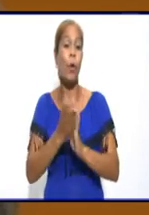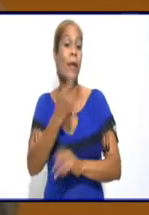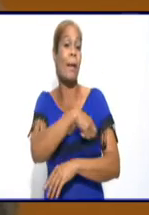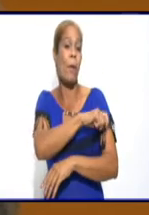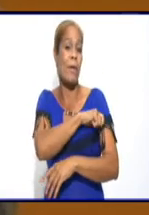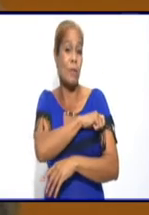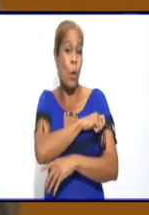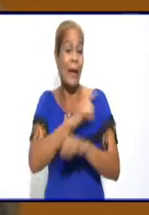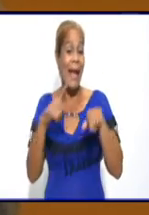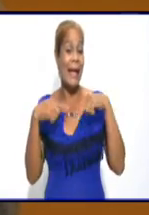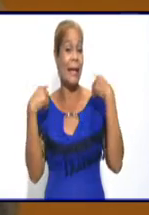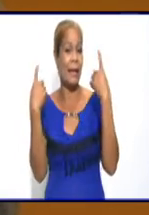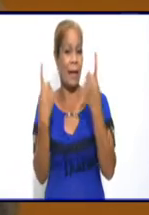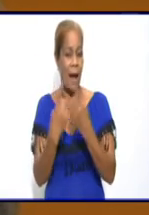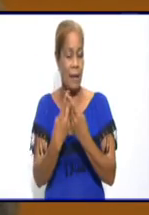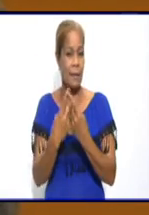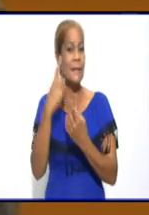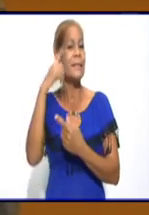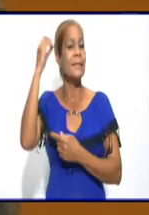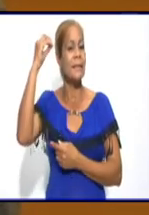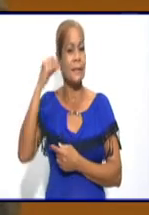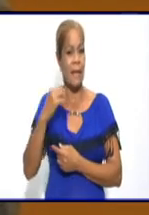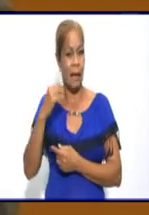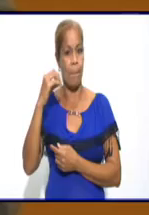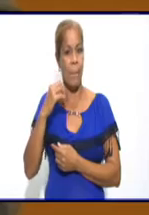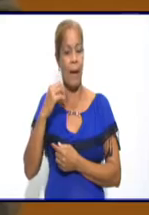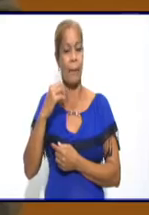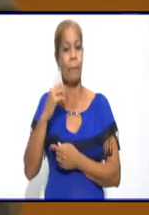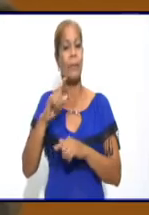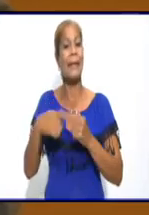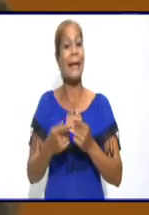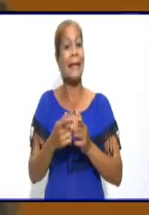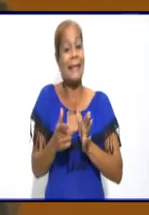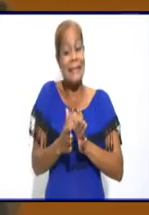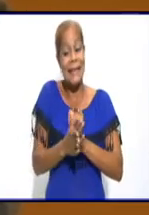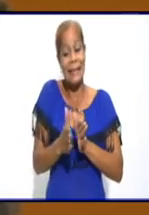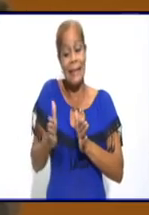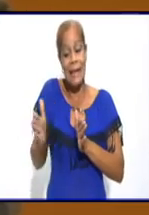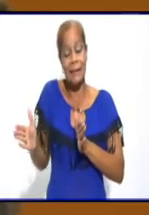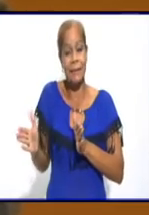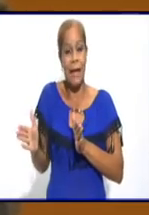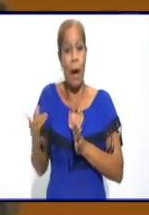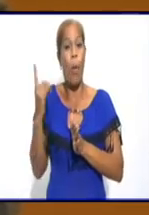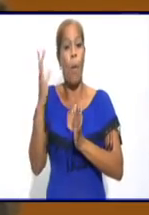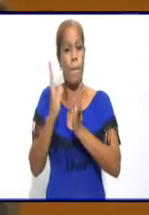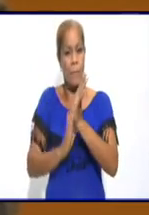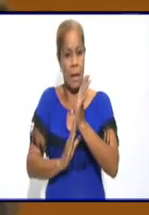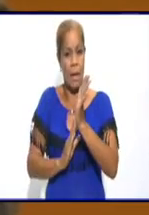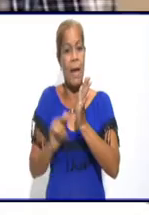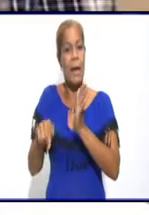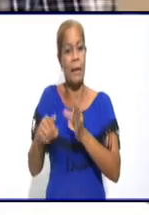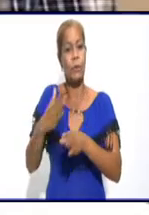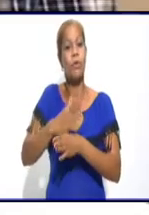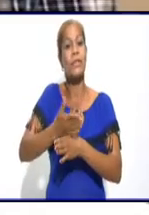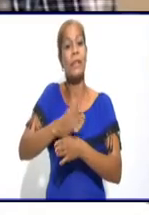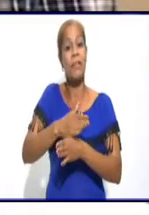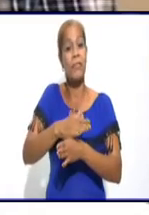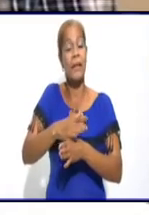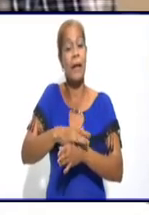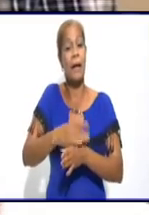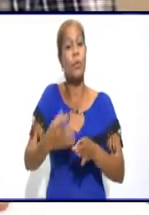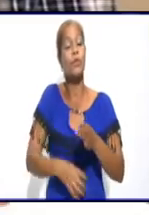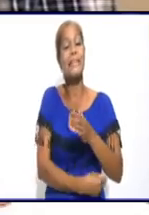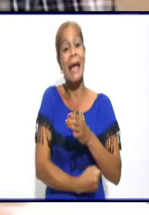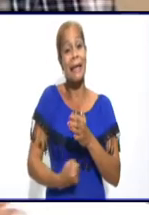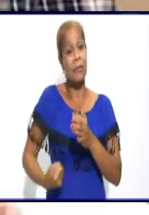reconozca que se extienda un mes más la campaña de declaración jurada. Esto significa un sacrificio fiscal para nuestra